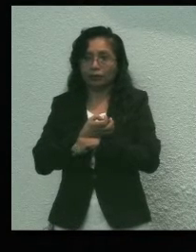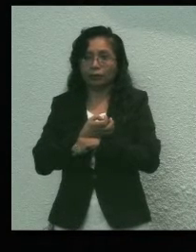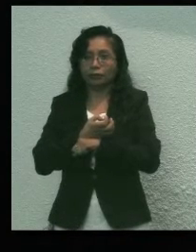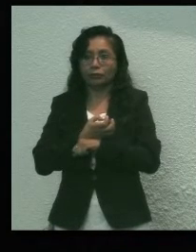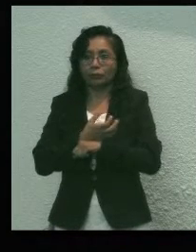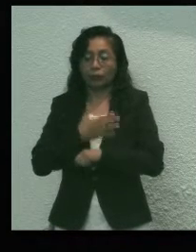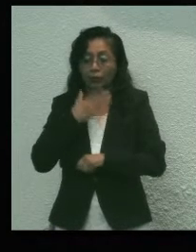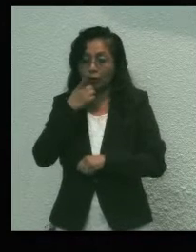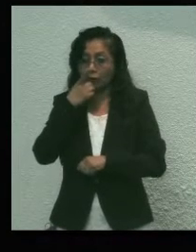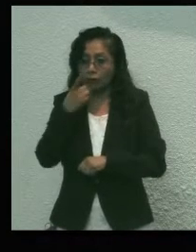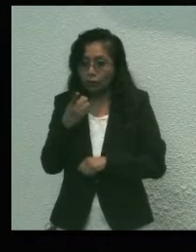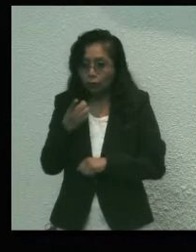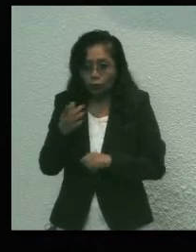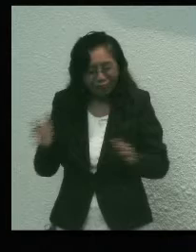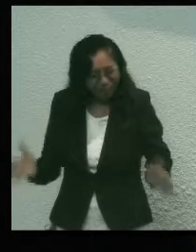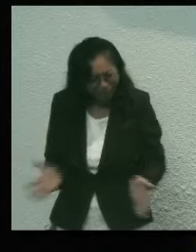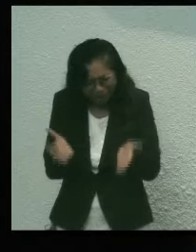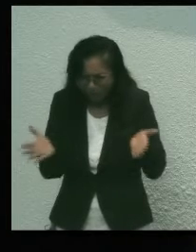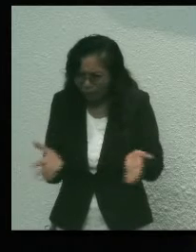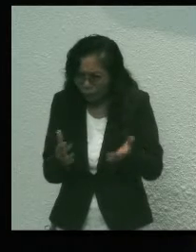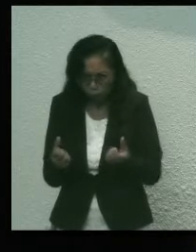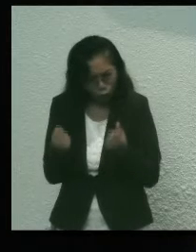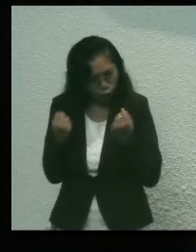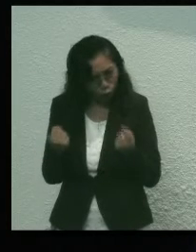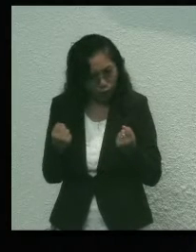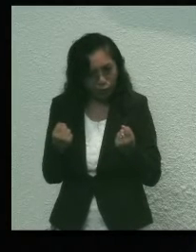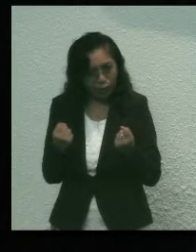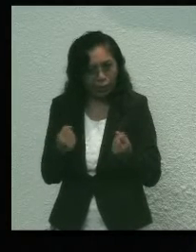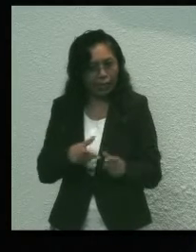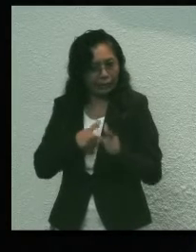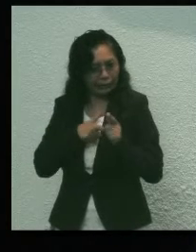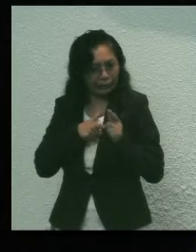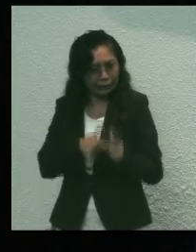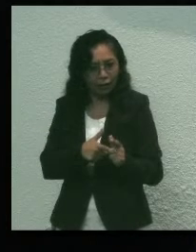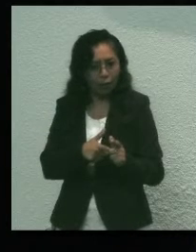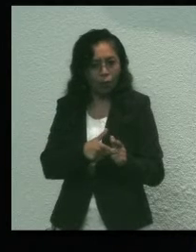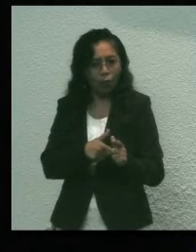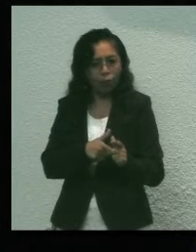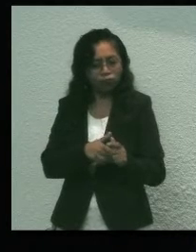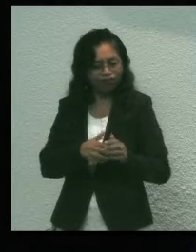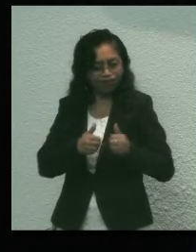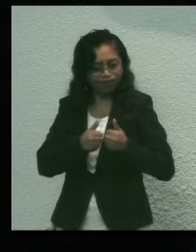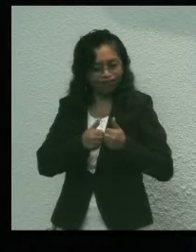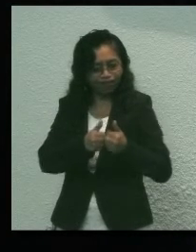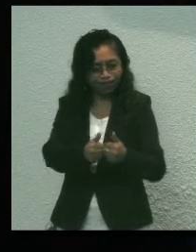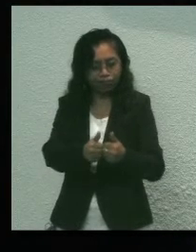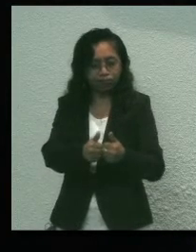les decimos ánimo, fuerza, seguiremos caminando juntos.